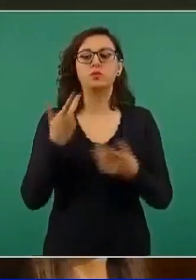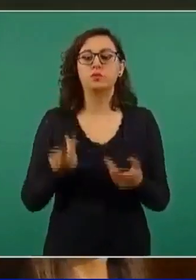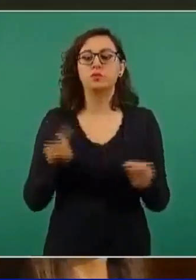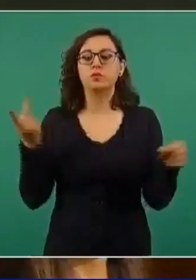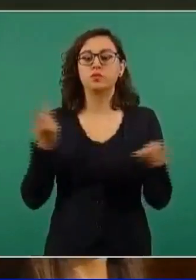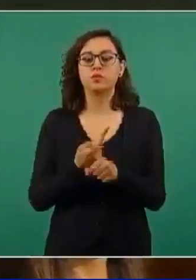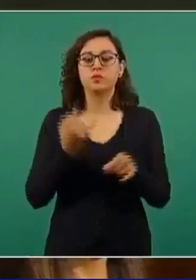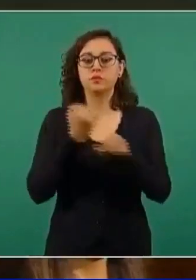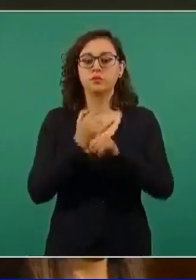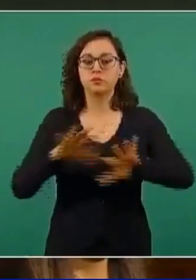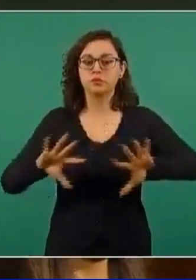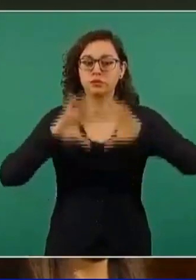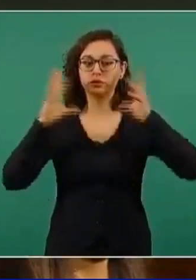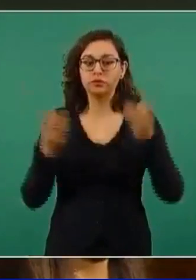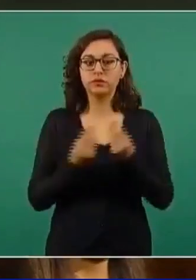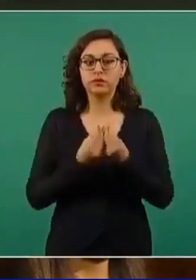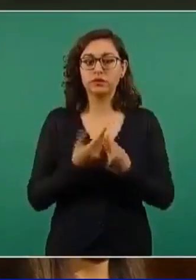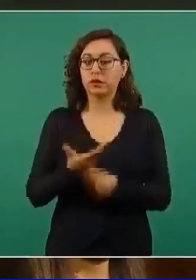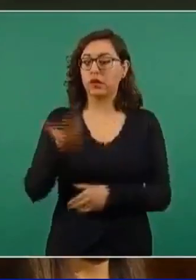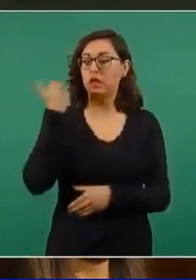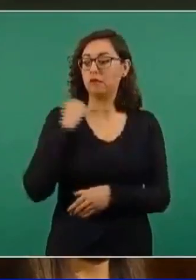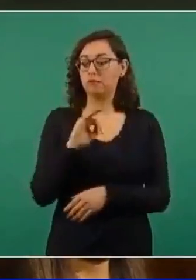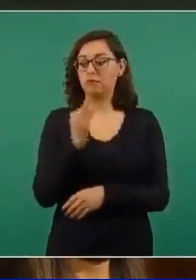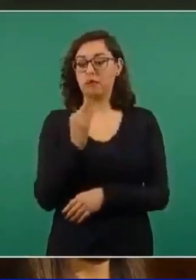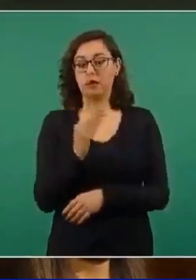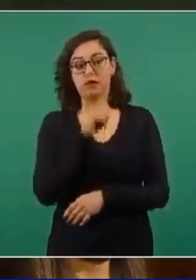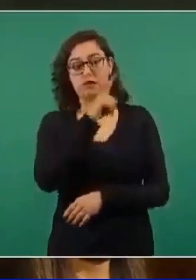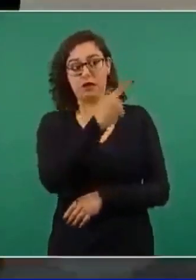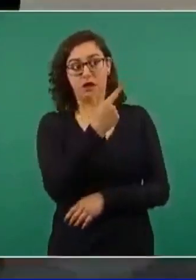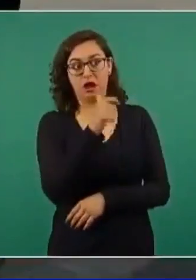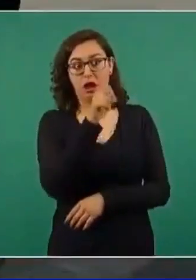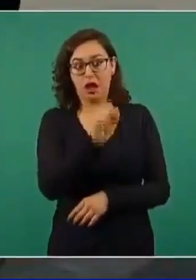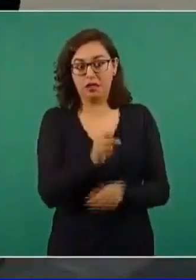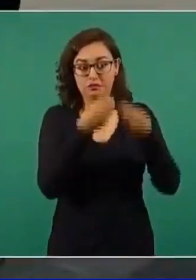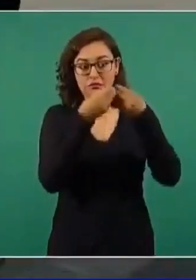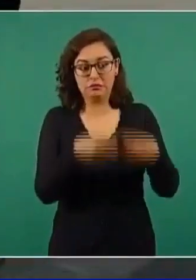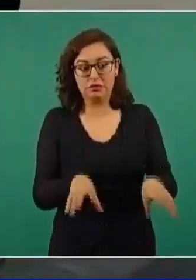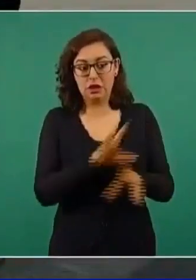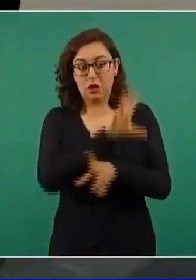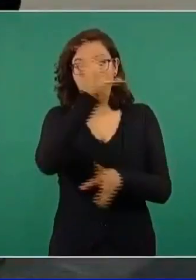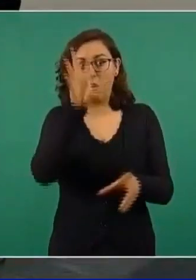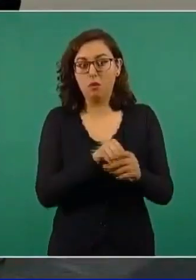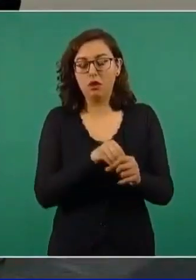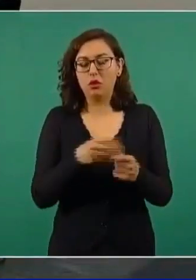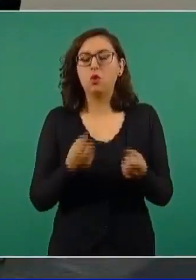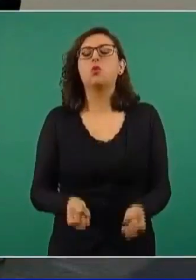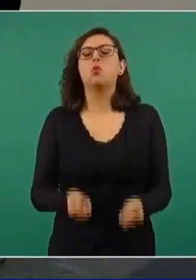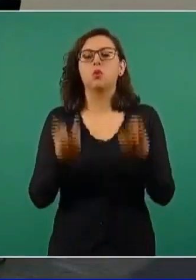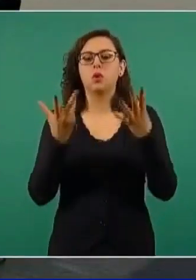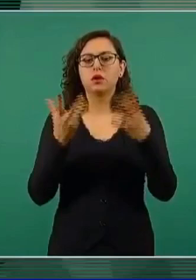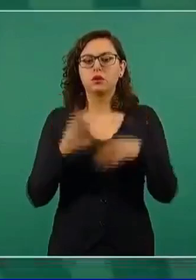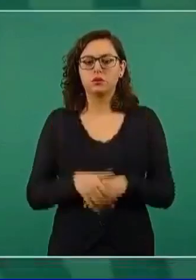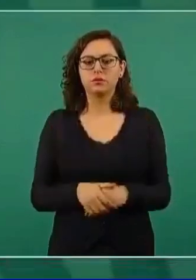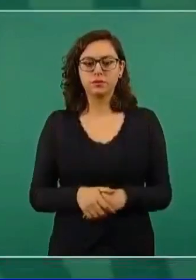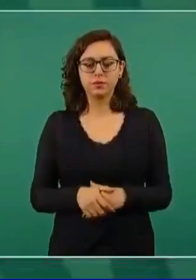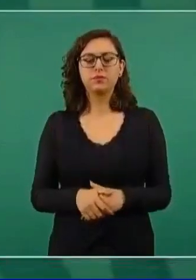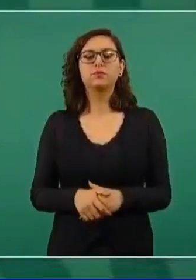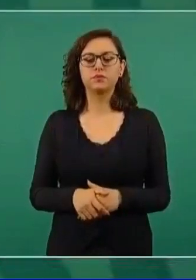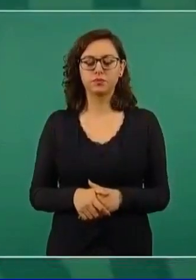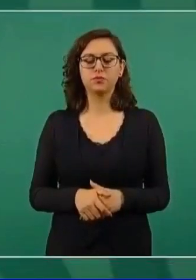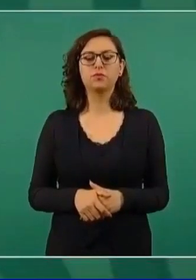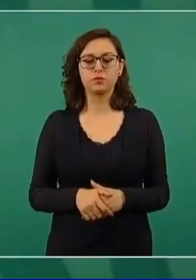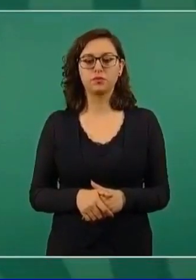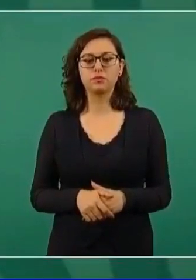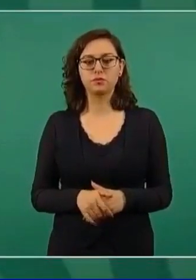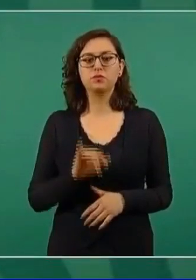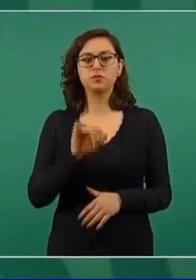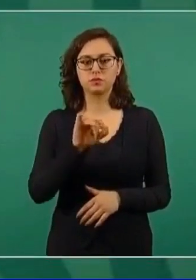totales de febrero? Sí, sí, puedo decirle que